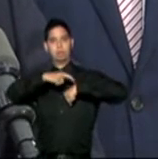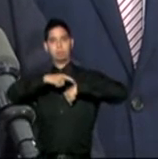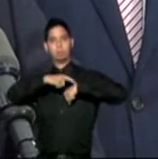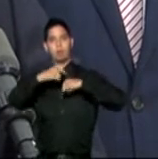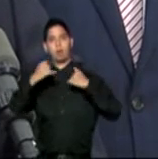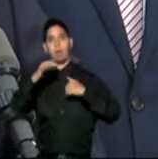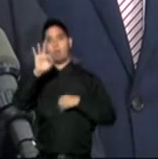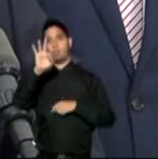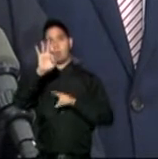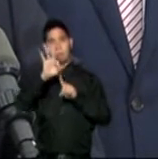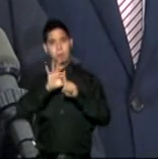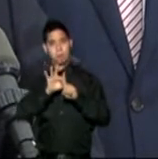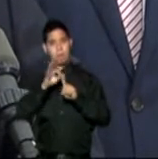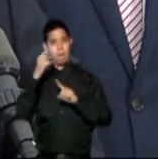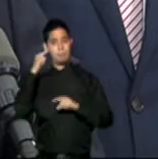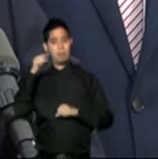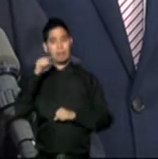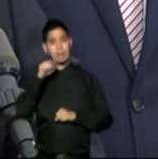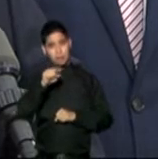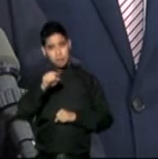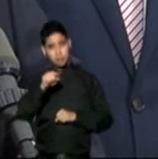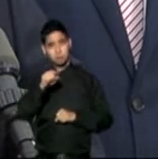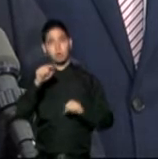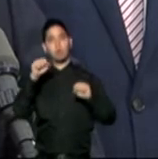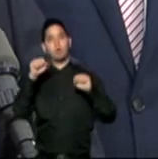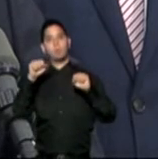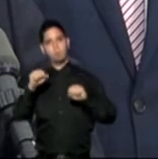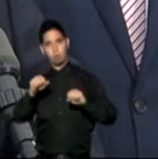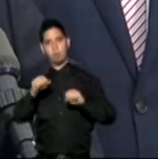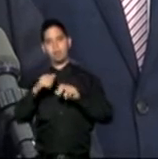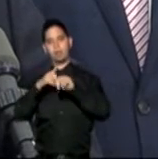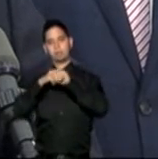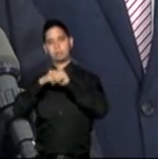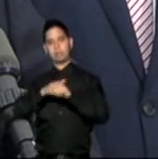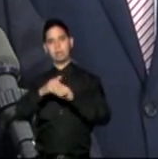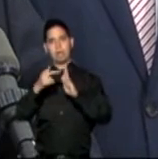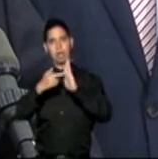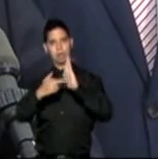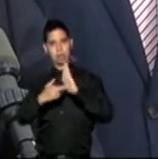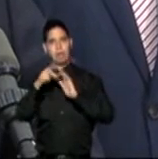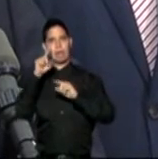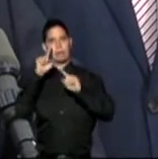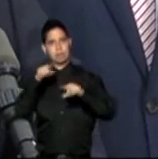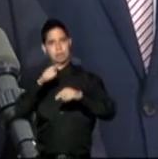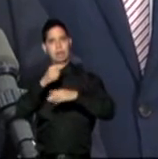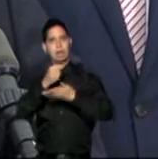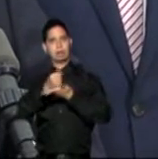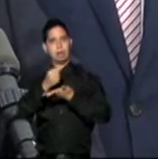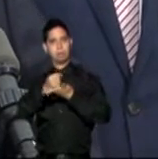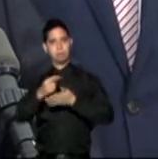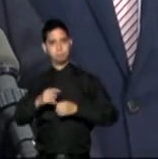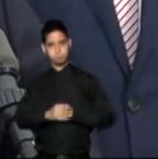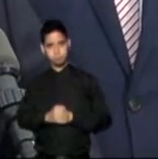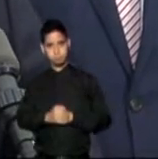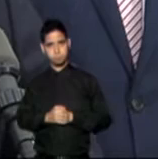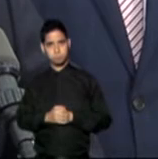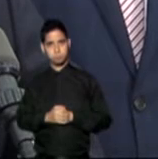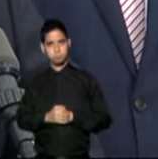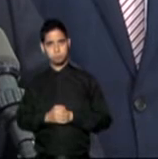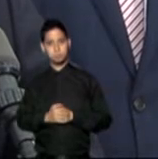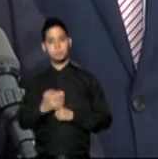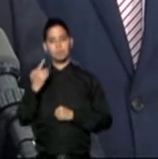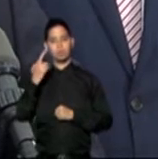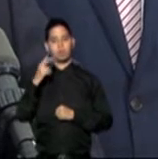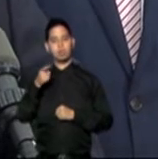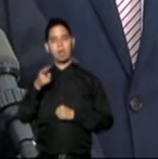adicionales para que el indultado pueda cumplir con el requisito y terminar las terapias. Esto lo hacemos dado a que el evaluador